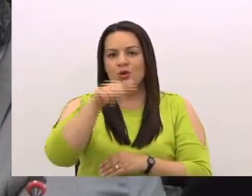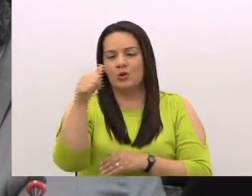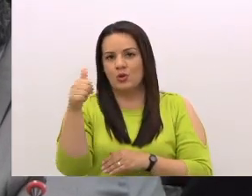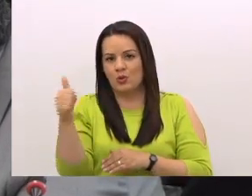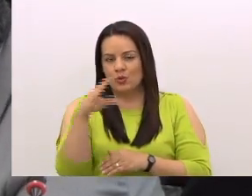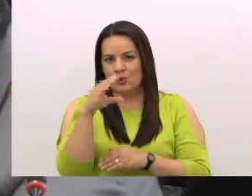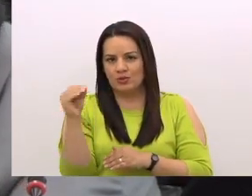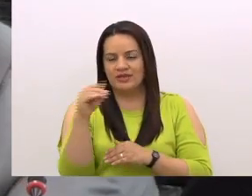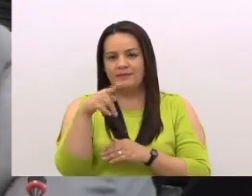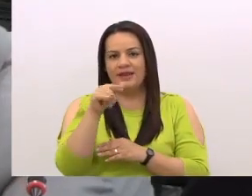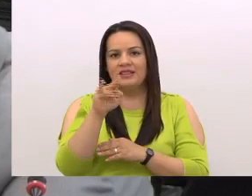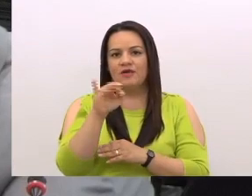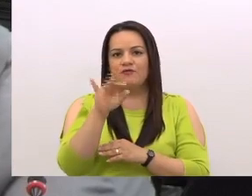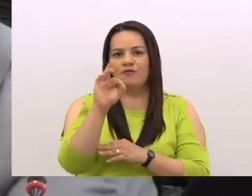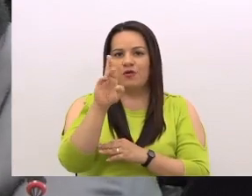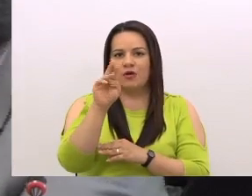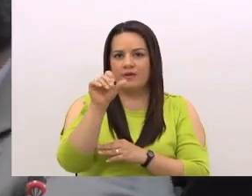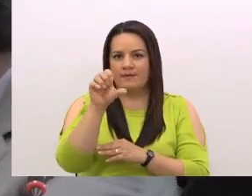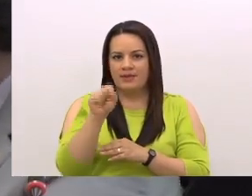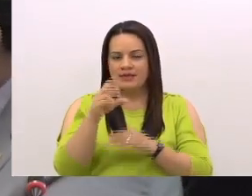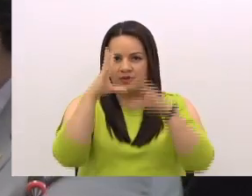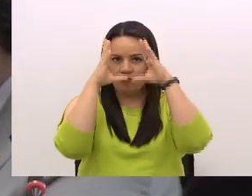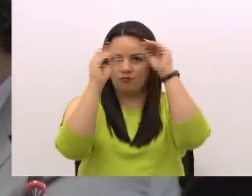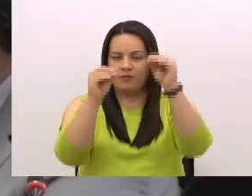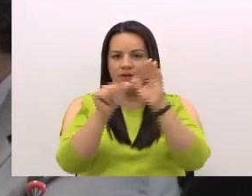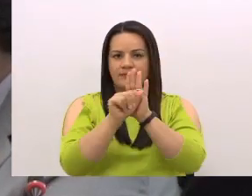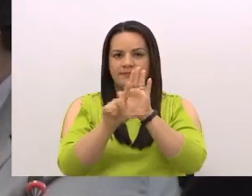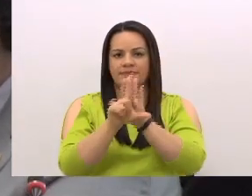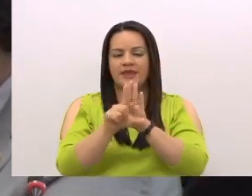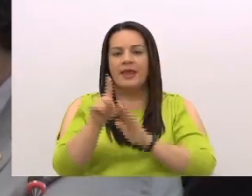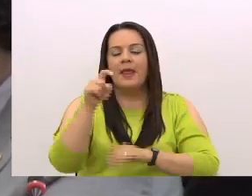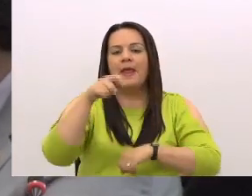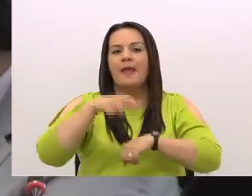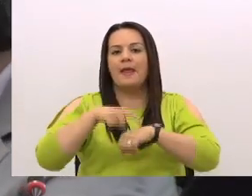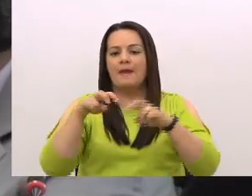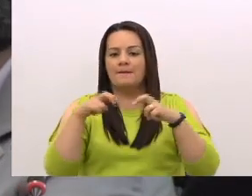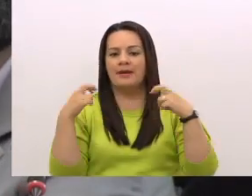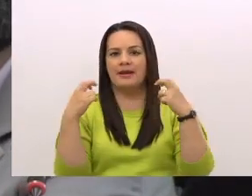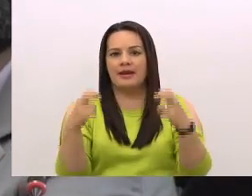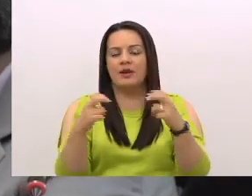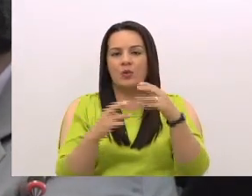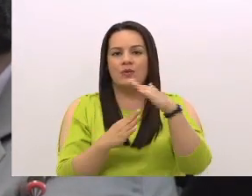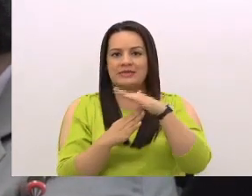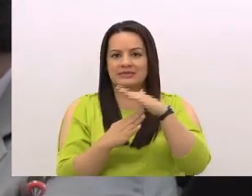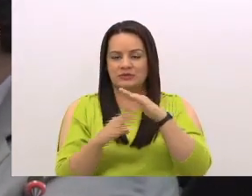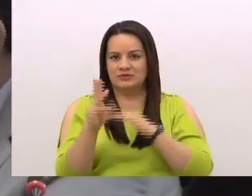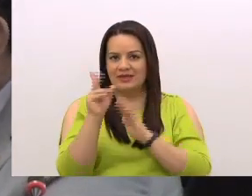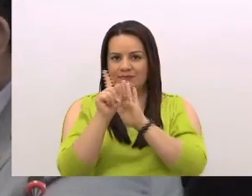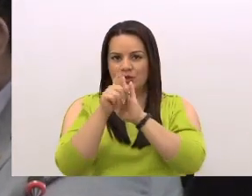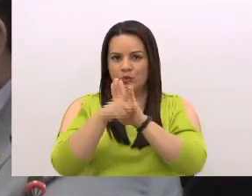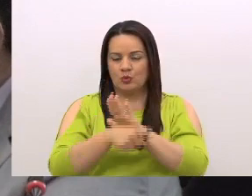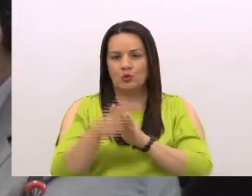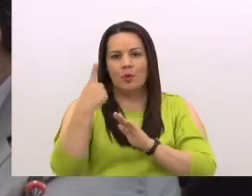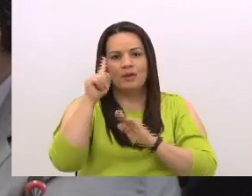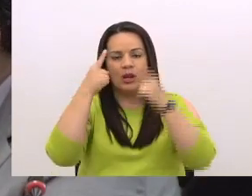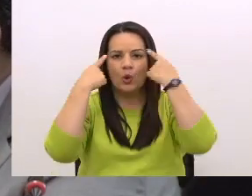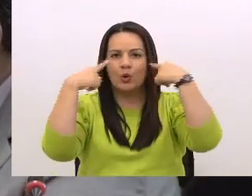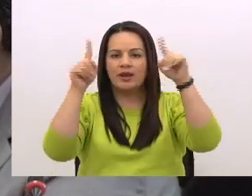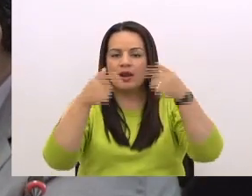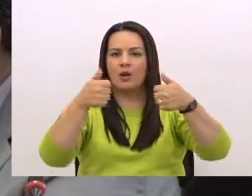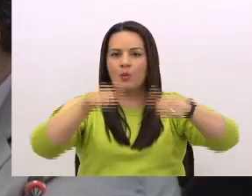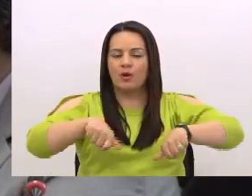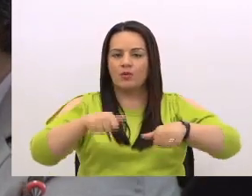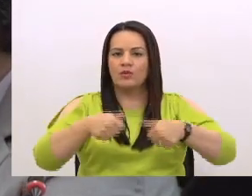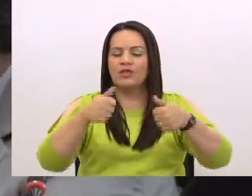llevamos la información de la Asamblea Legislativa. El plenario en receso ya prácticamente hace seis minutos para lograr un acuerdo con respecto a la